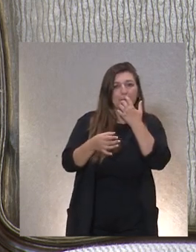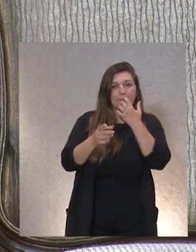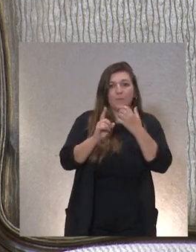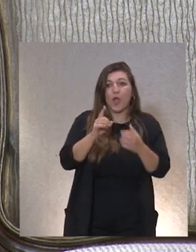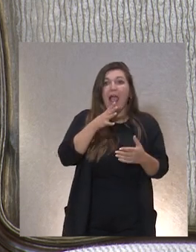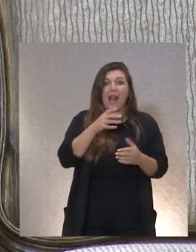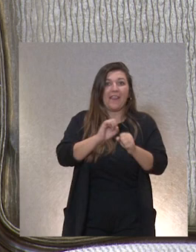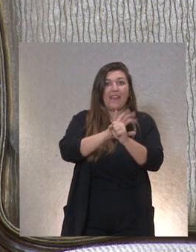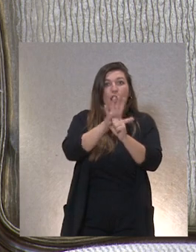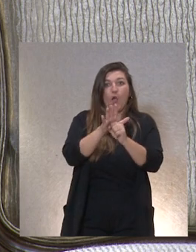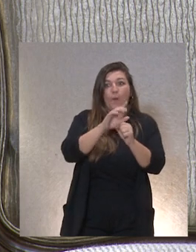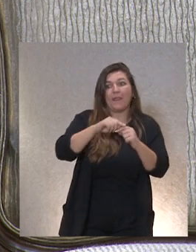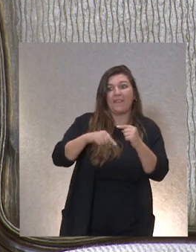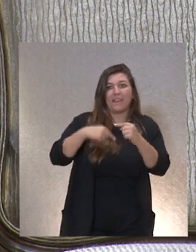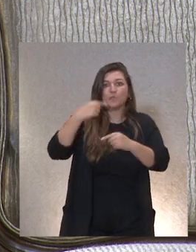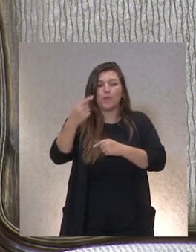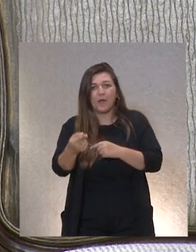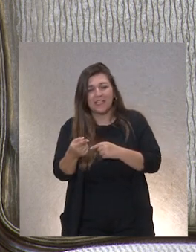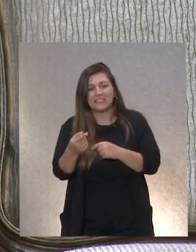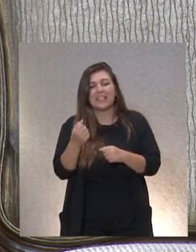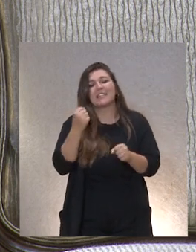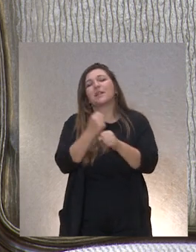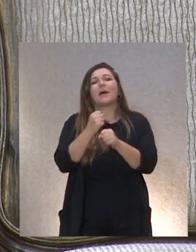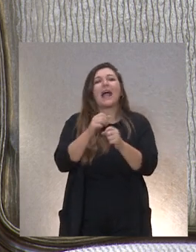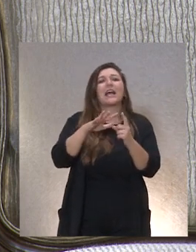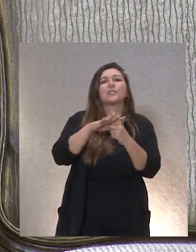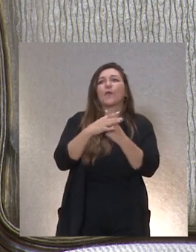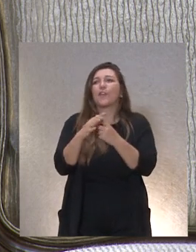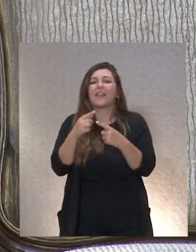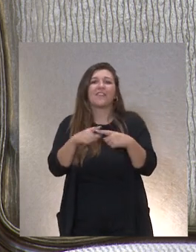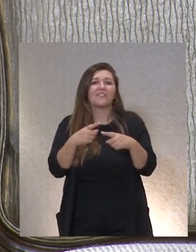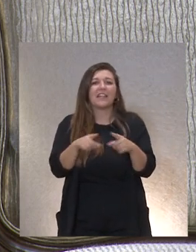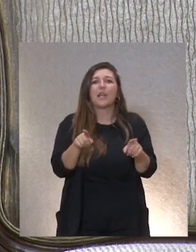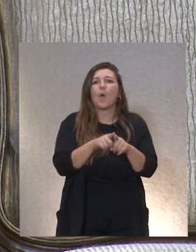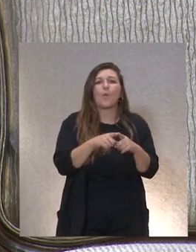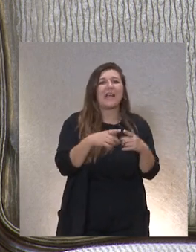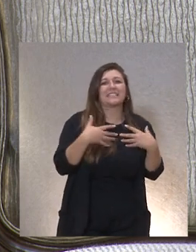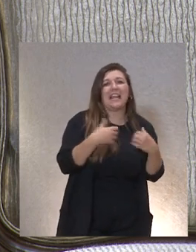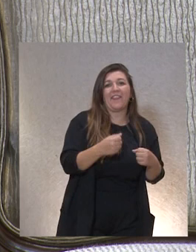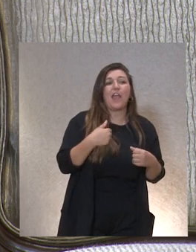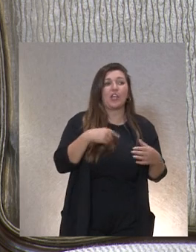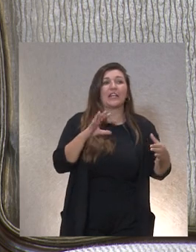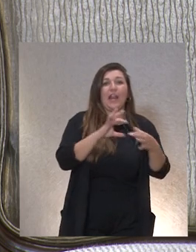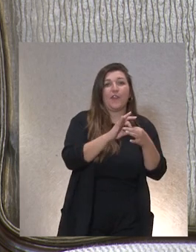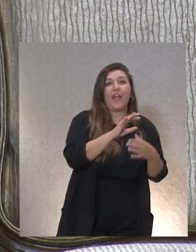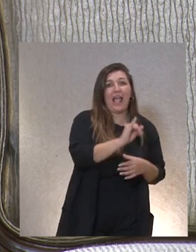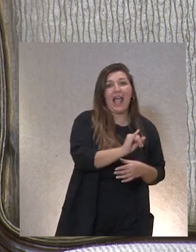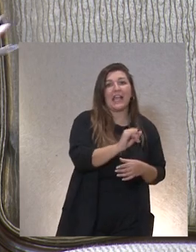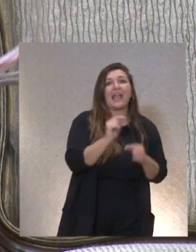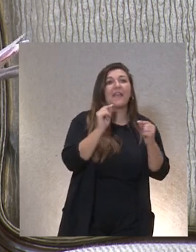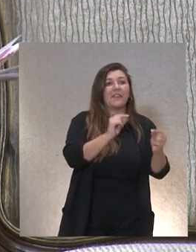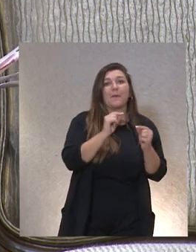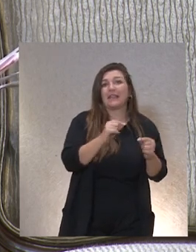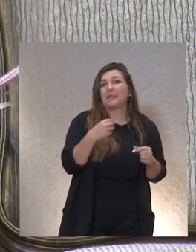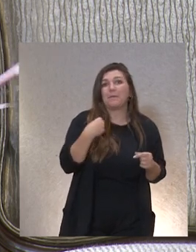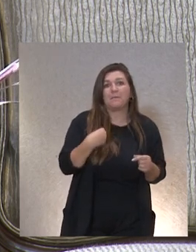post-Covid nos ha obligado a trabajar en diferentes situaciones, como pasa la sanidad, con la que yo tengo mucha relación. Están en el mismo debate que